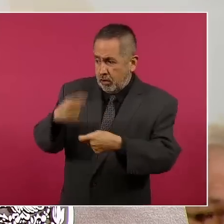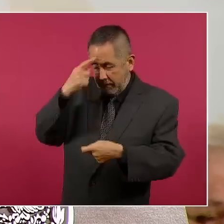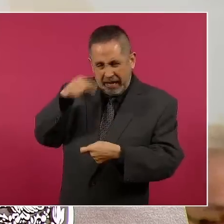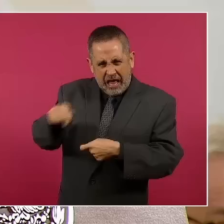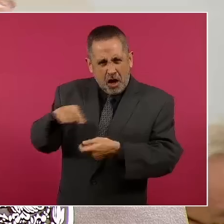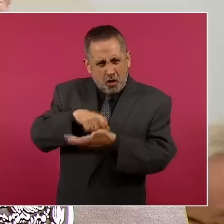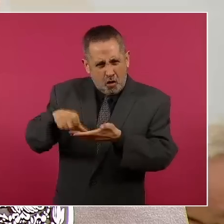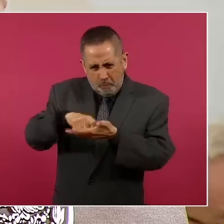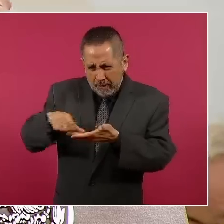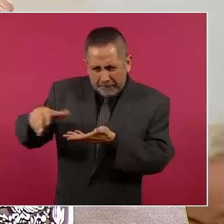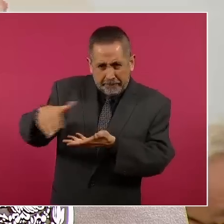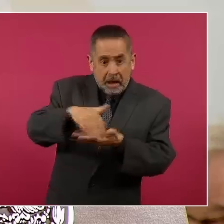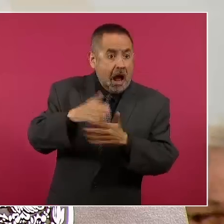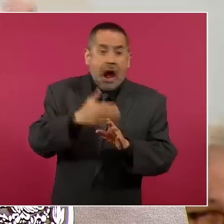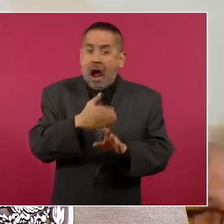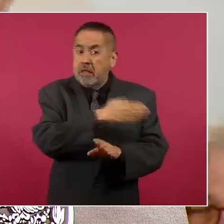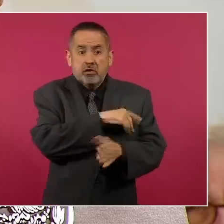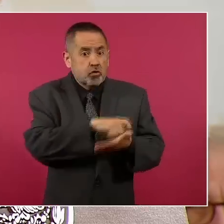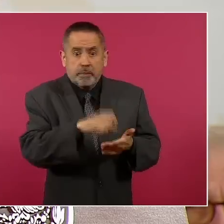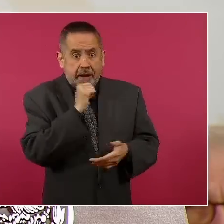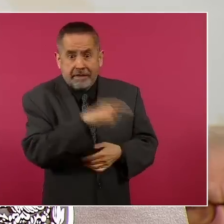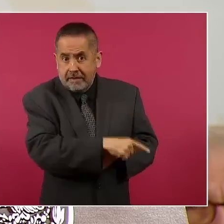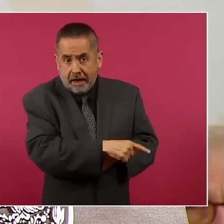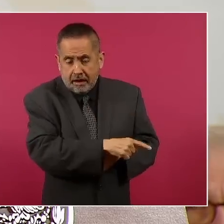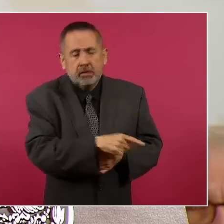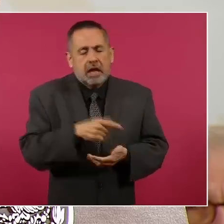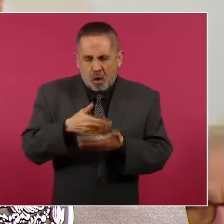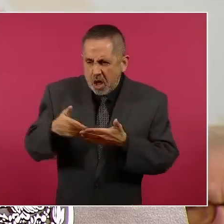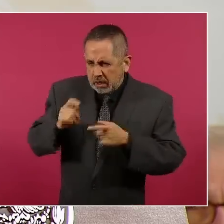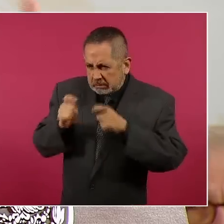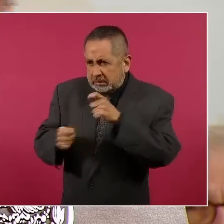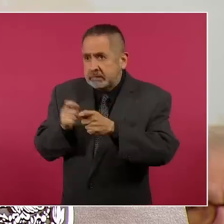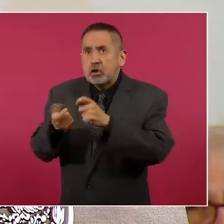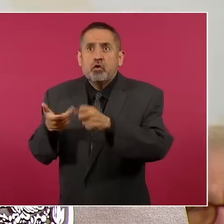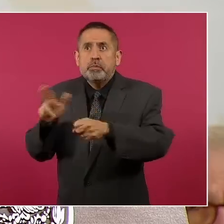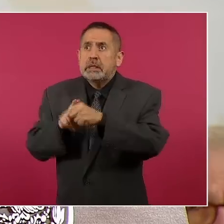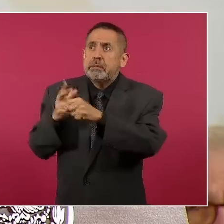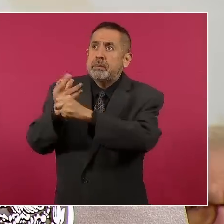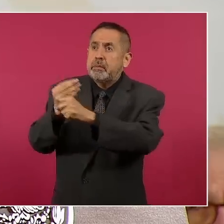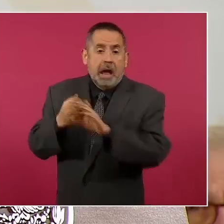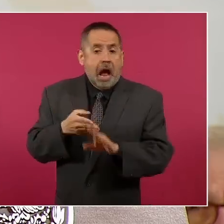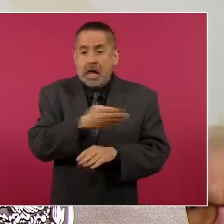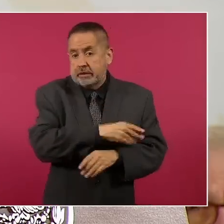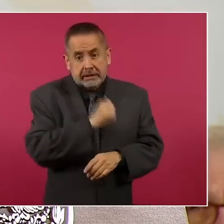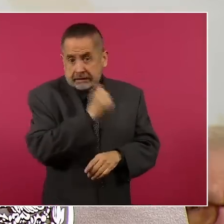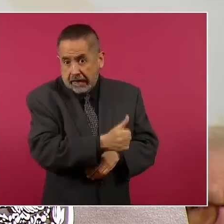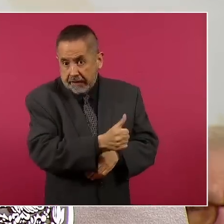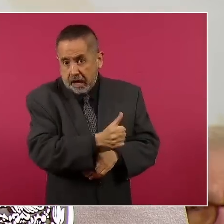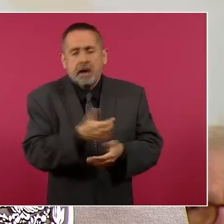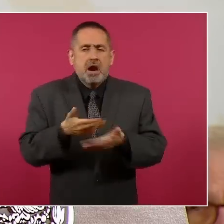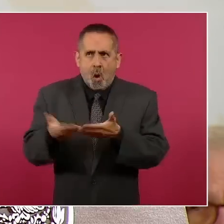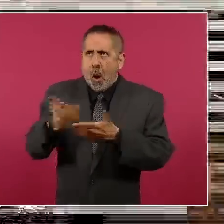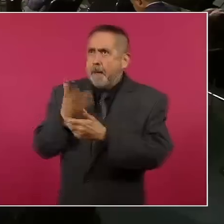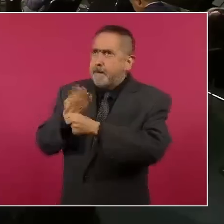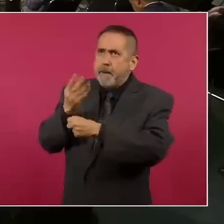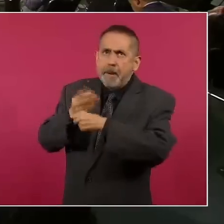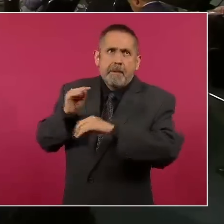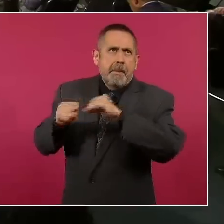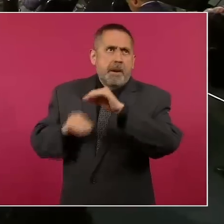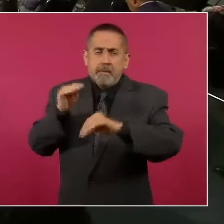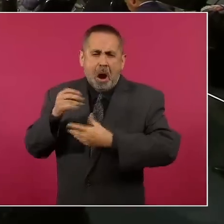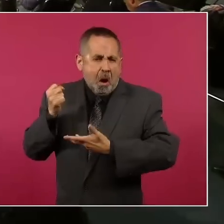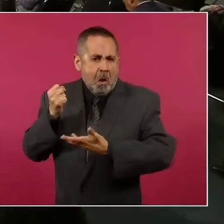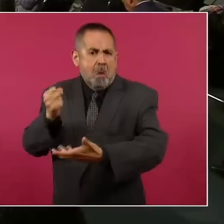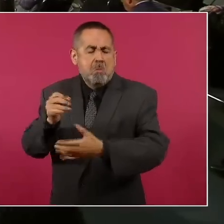de equipo que no se había adquirido en muchos años y para la rehabilitación de unidades que no se habían rehabilitado ni atendido durante muchos años